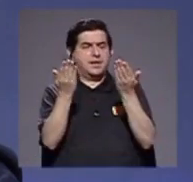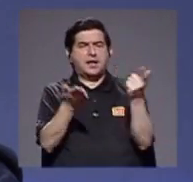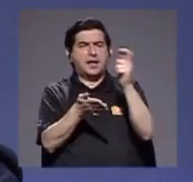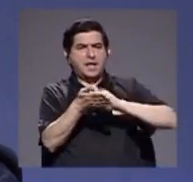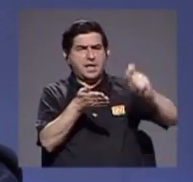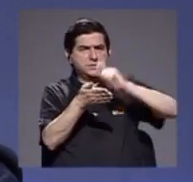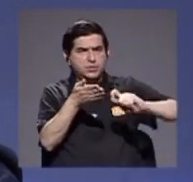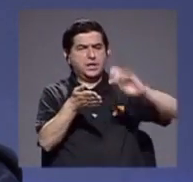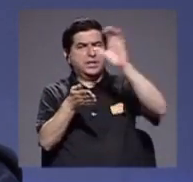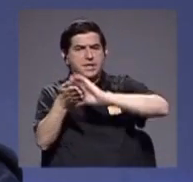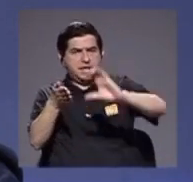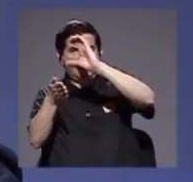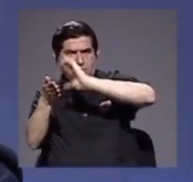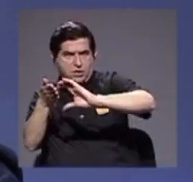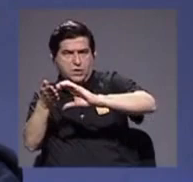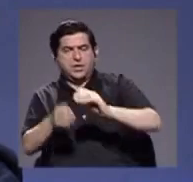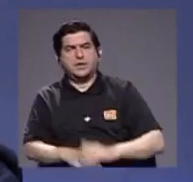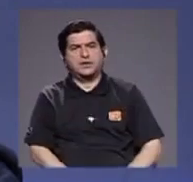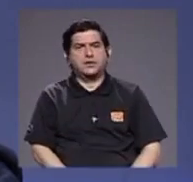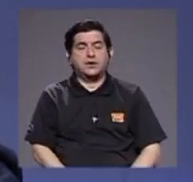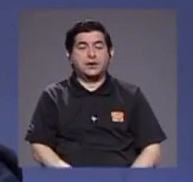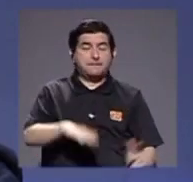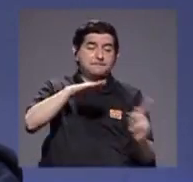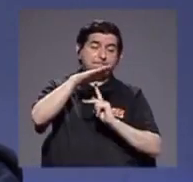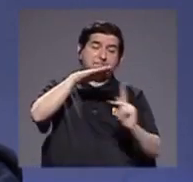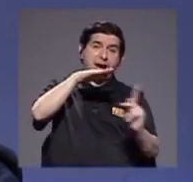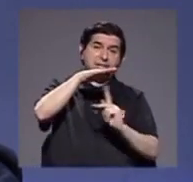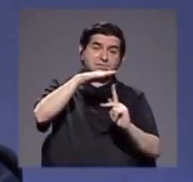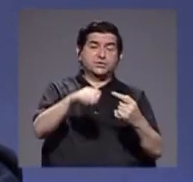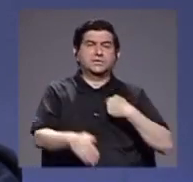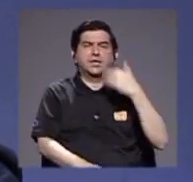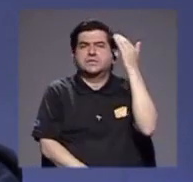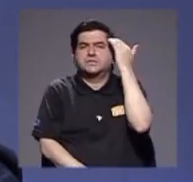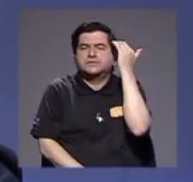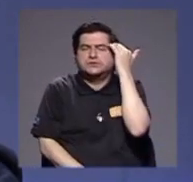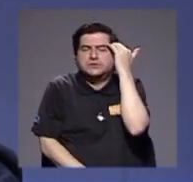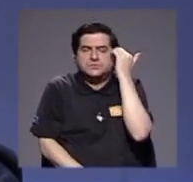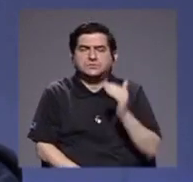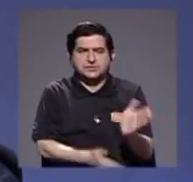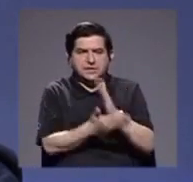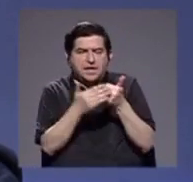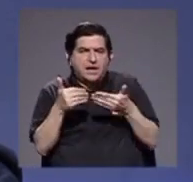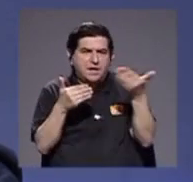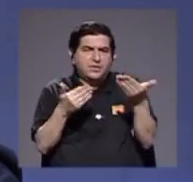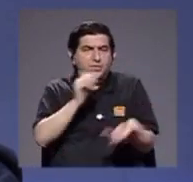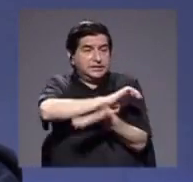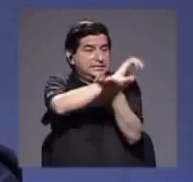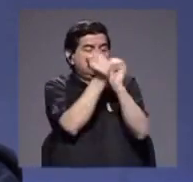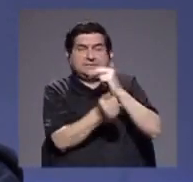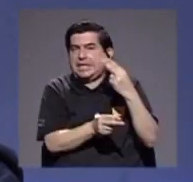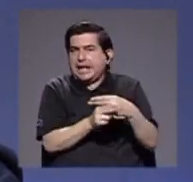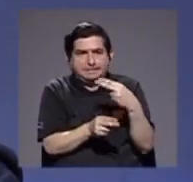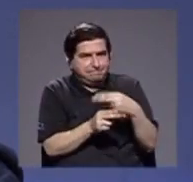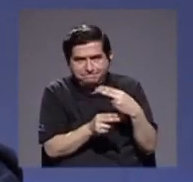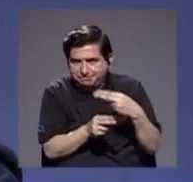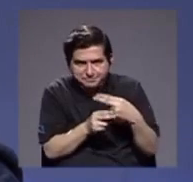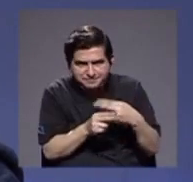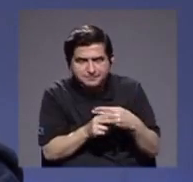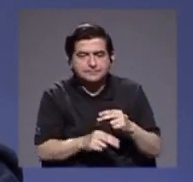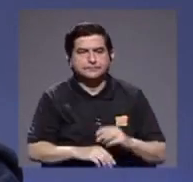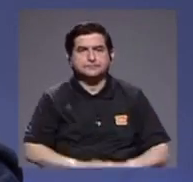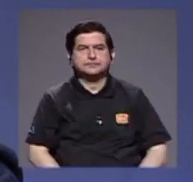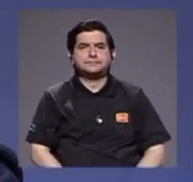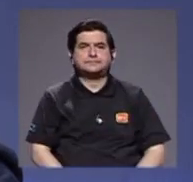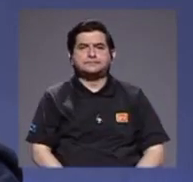secundaria, el preescolar, y yo sé que algunas de esas cosas cambiaron de nombre, pero